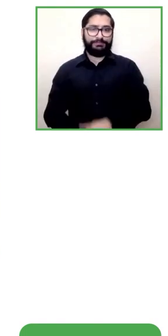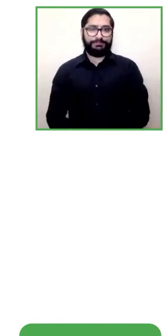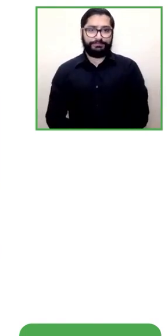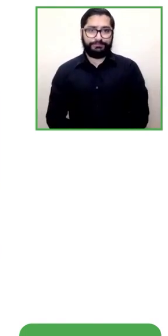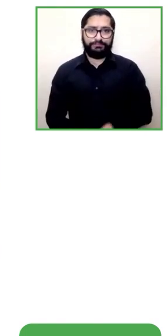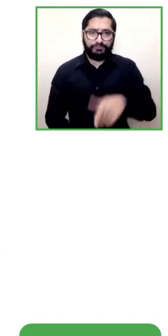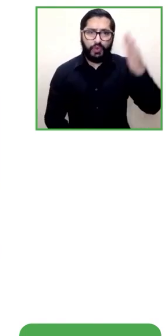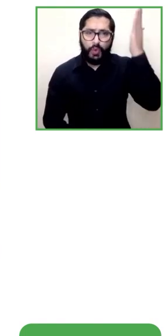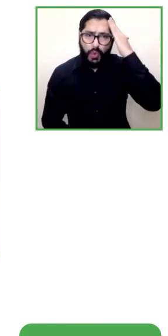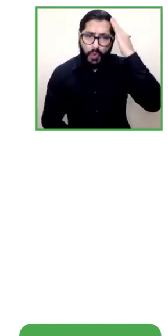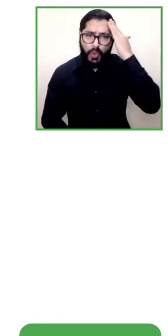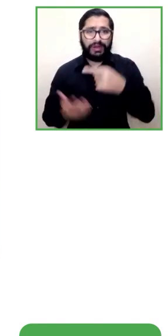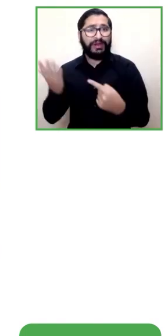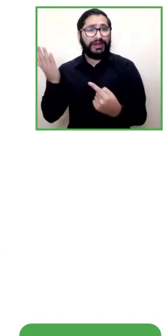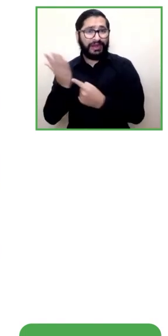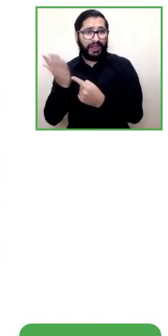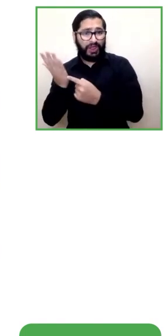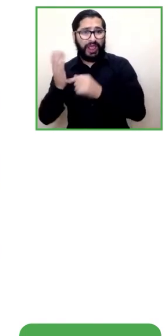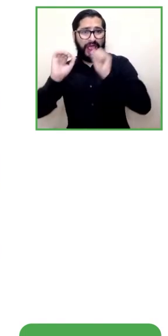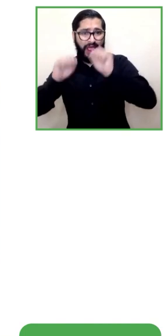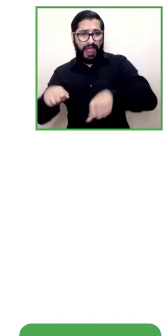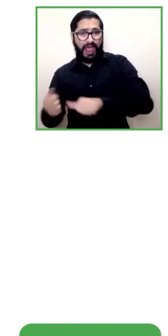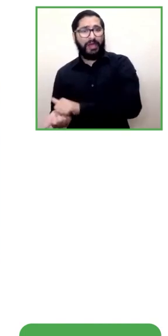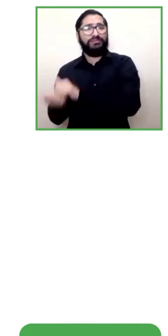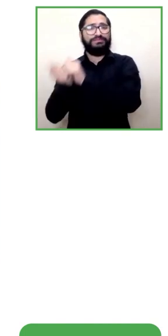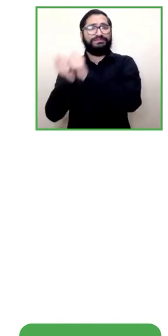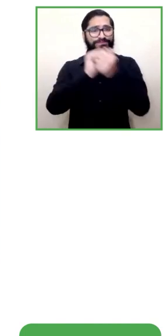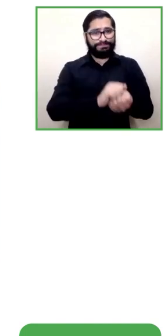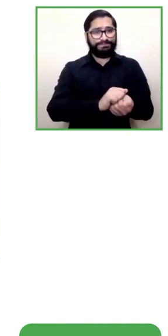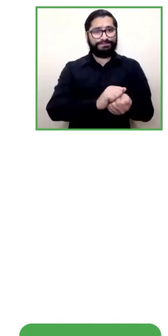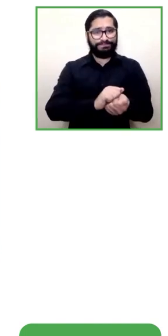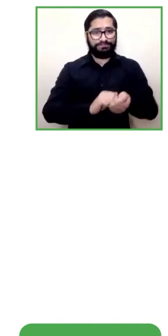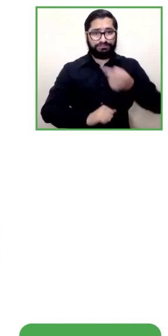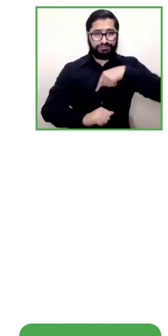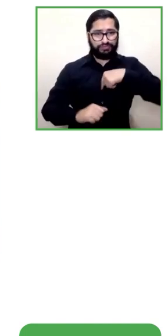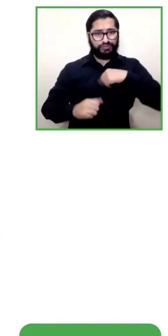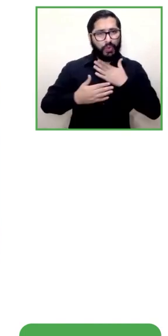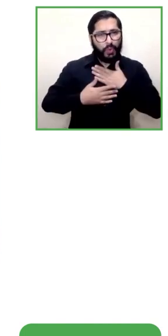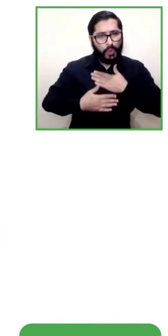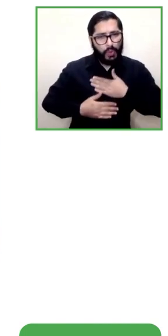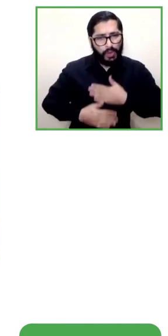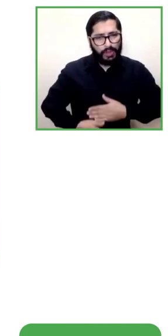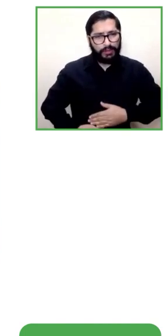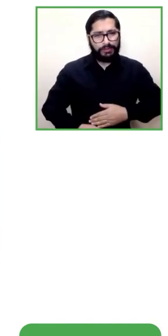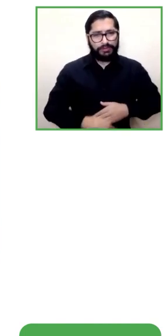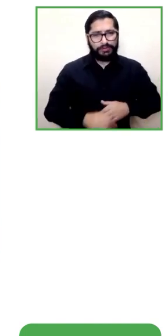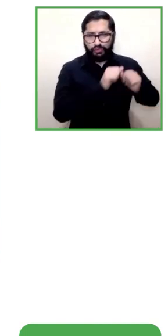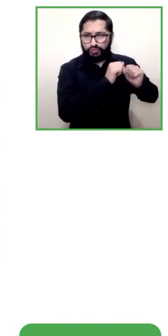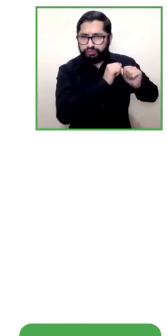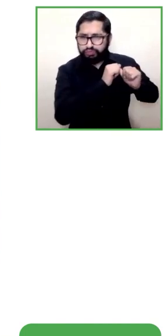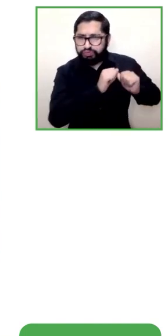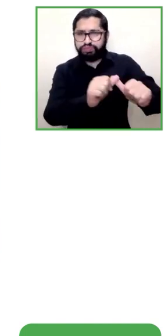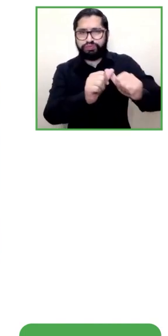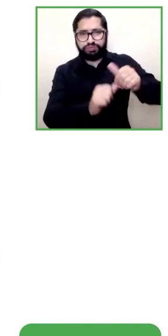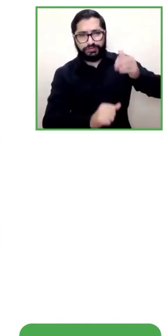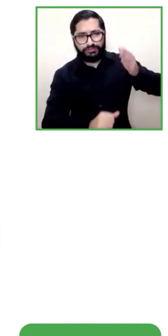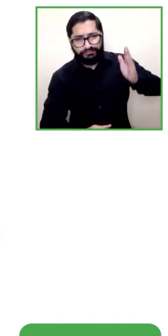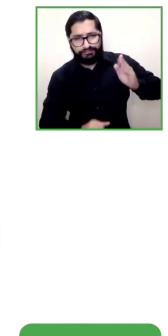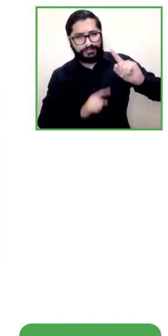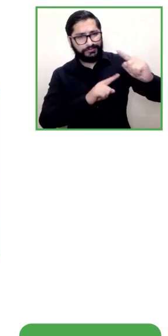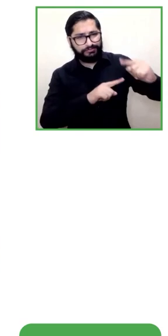va transformando entonces queremos estar en la vanguardia de esas tecnologías ir actualizándonos y que las personas gocen de total